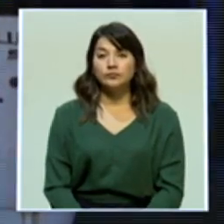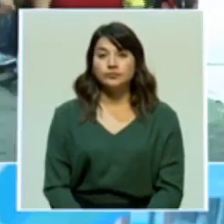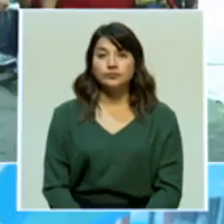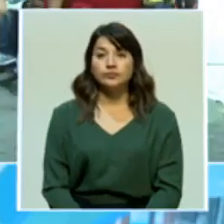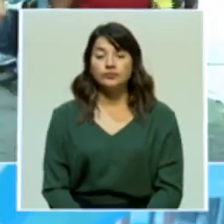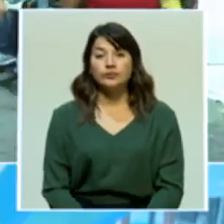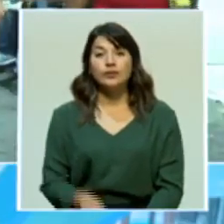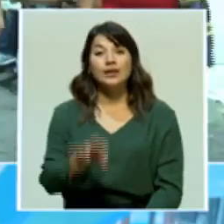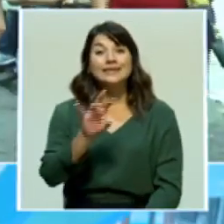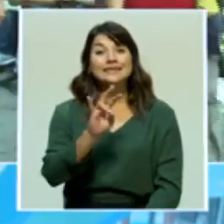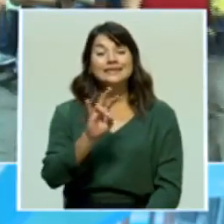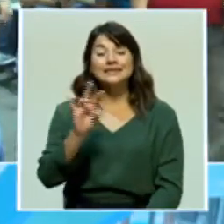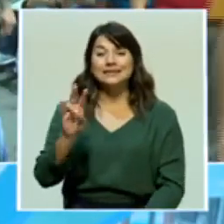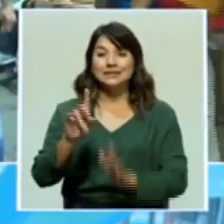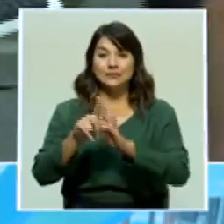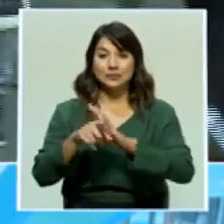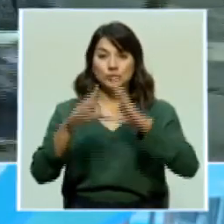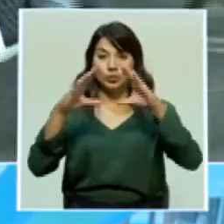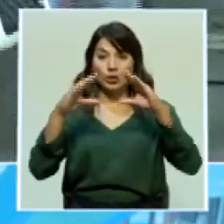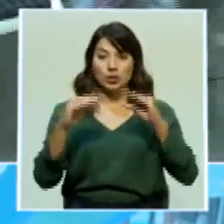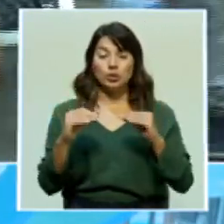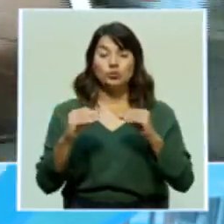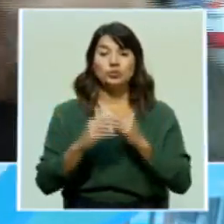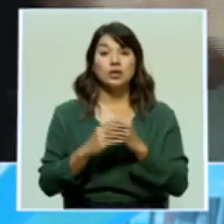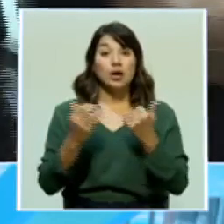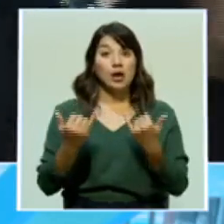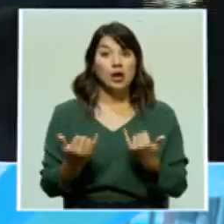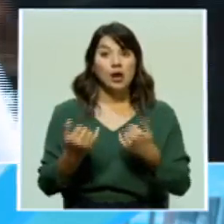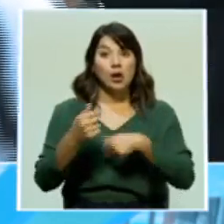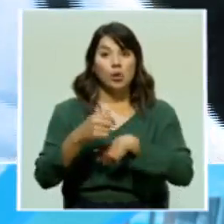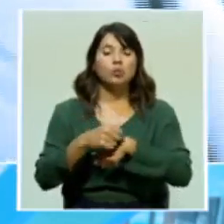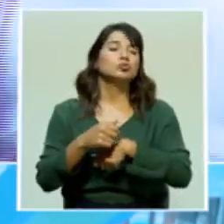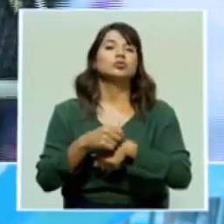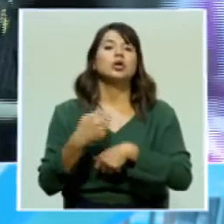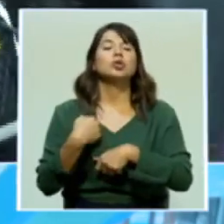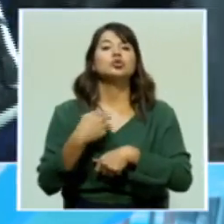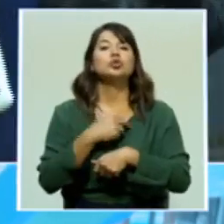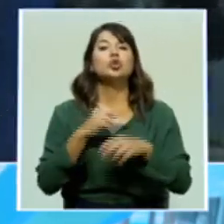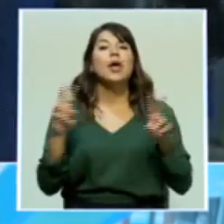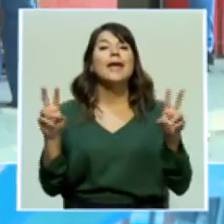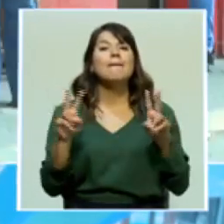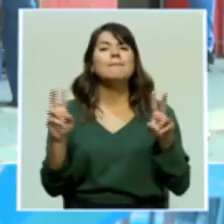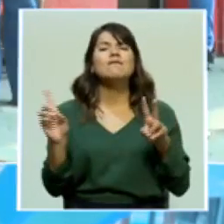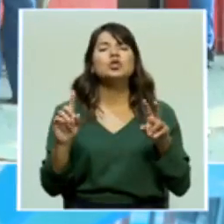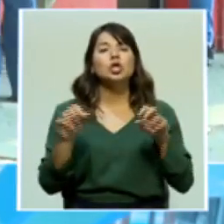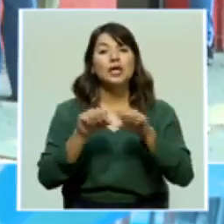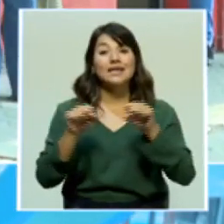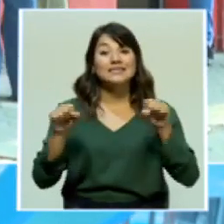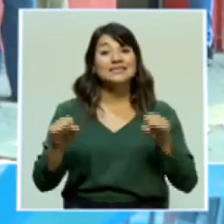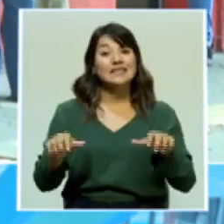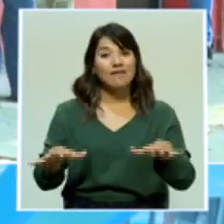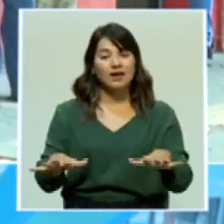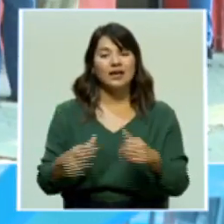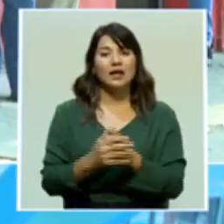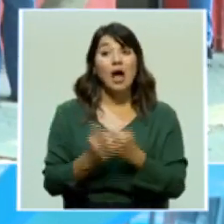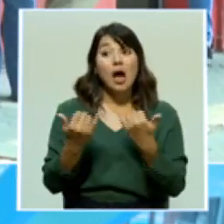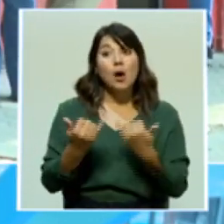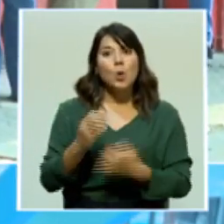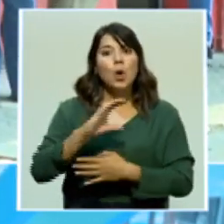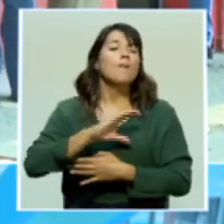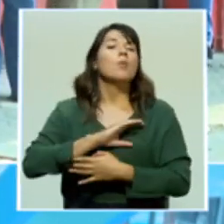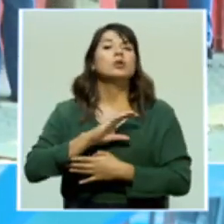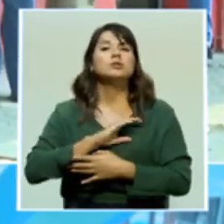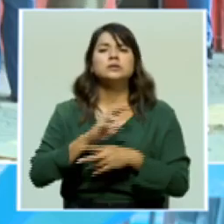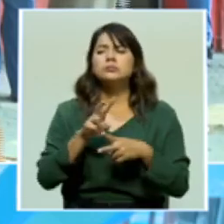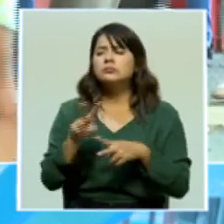Siete y siete minutos de la noche. A esta hora estamos en vivo desde la sabana, uno de los operativos que realiza la